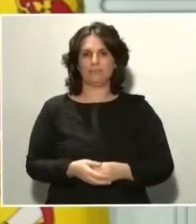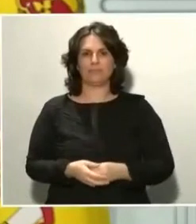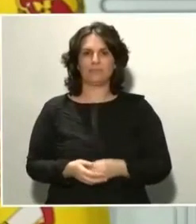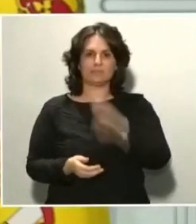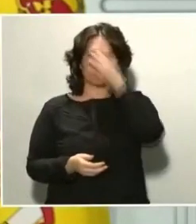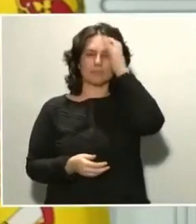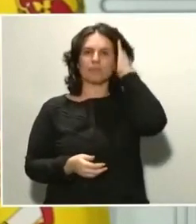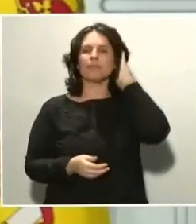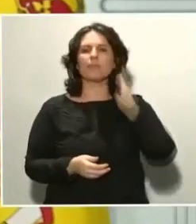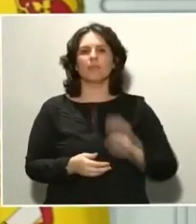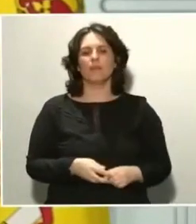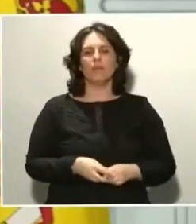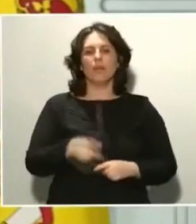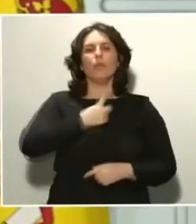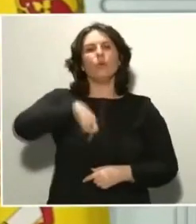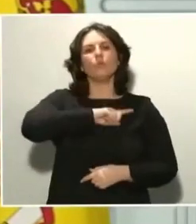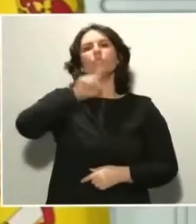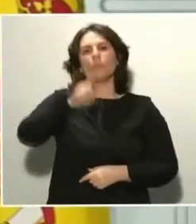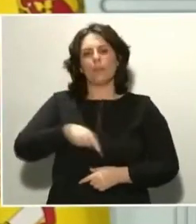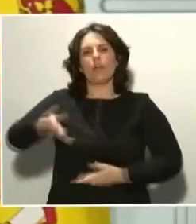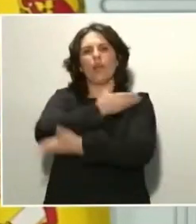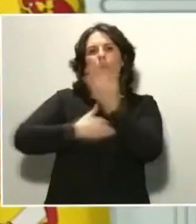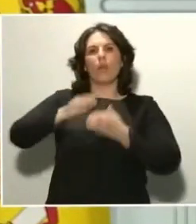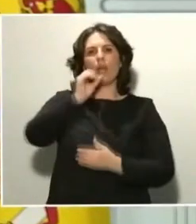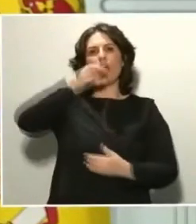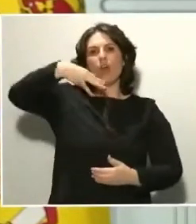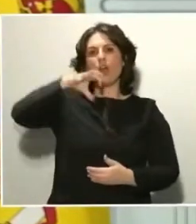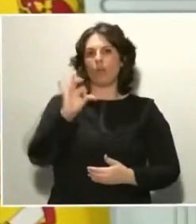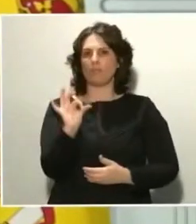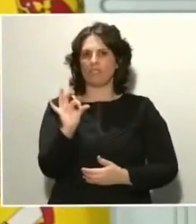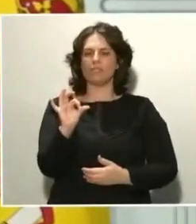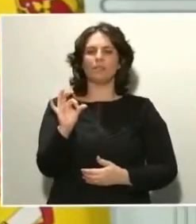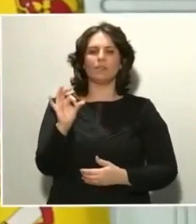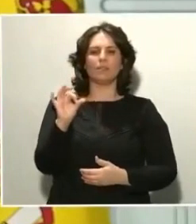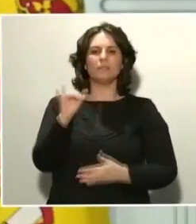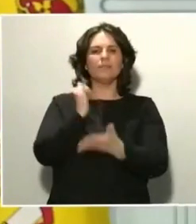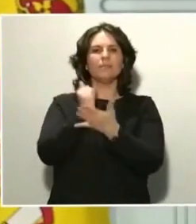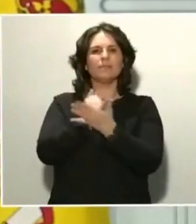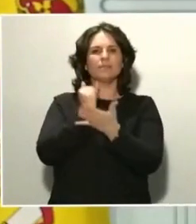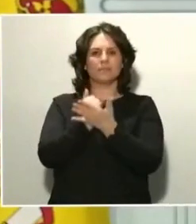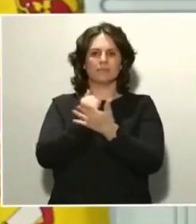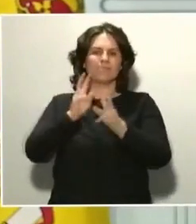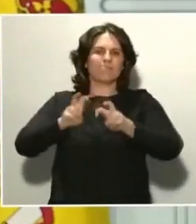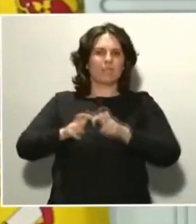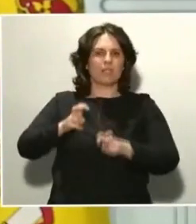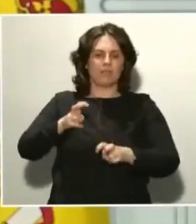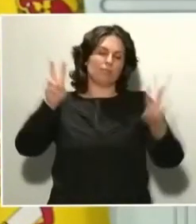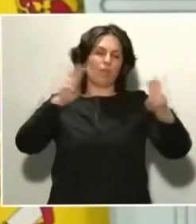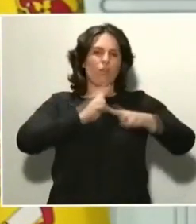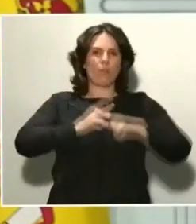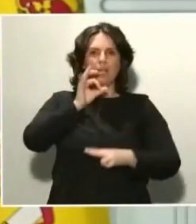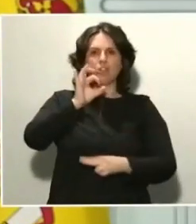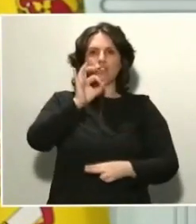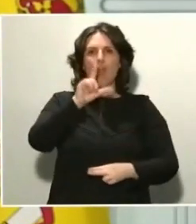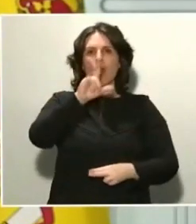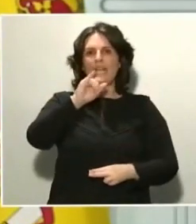colaborando con la Organización Mundial de la Salud en el ensayo conocido como Solidarity. Se trata de un gran ensayo internacional